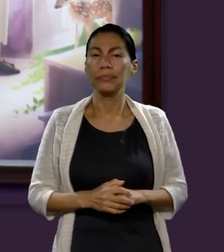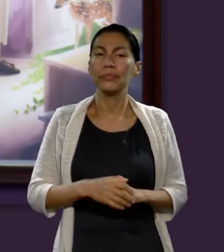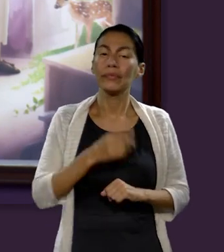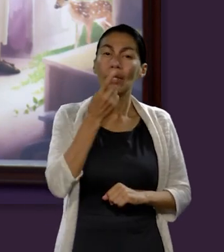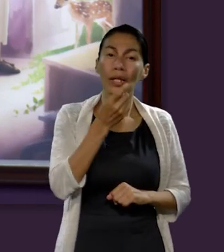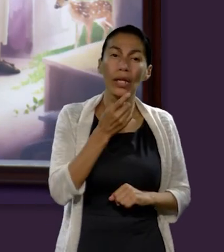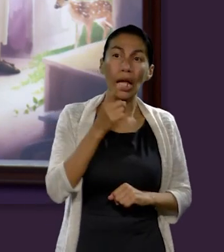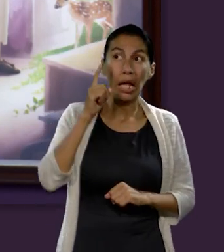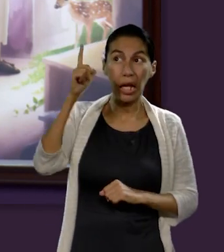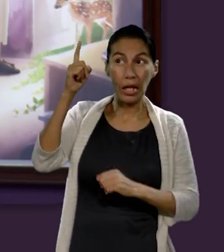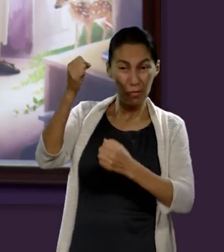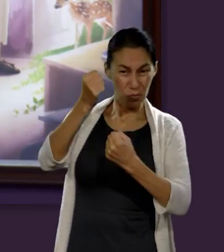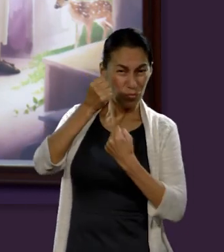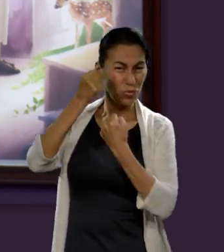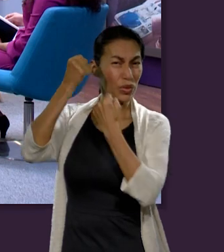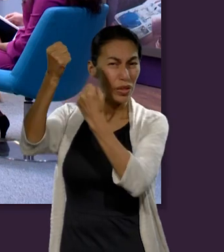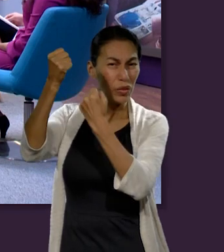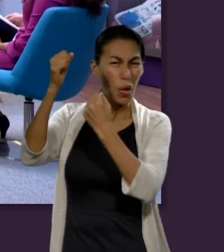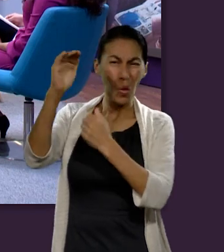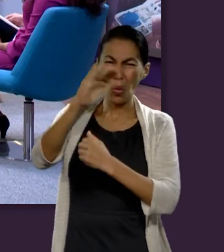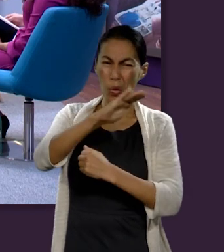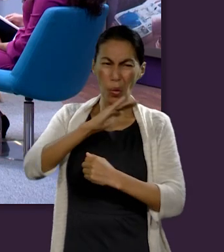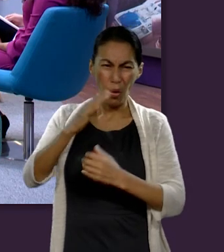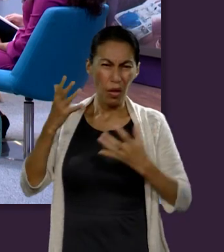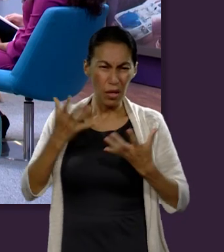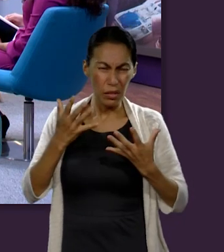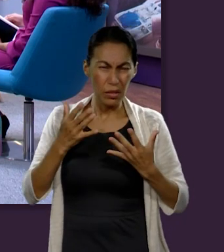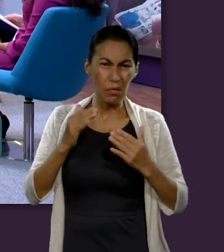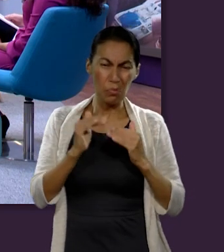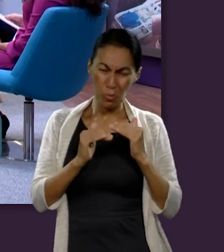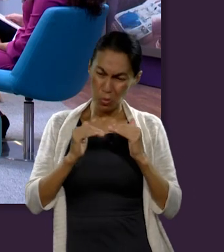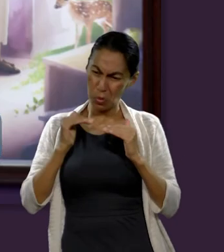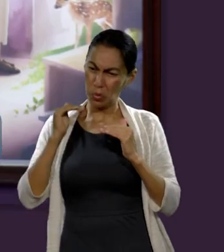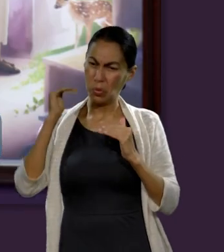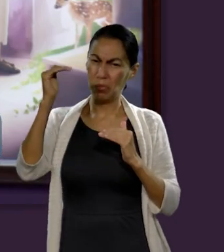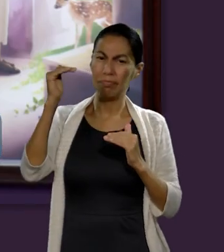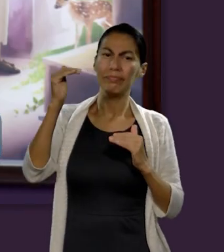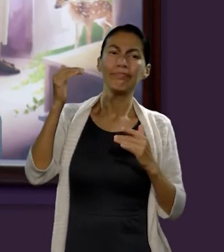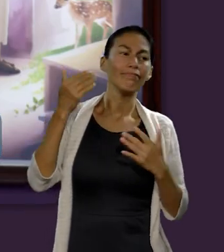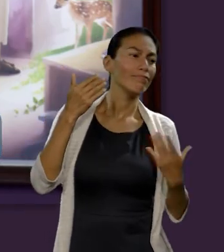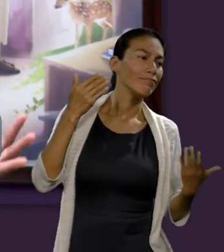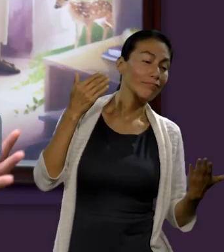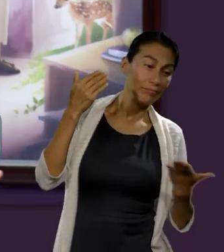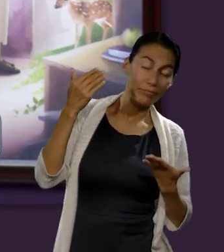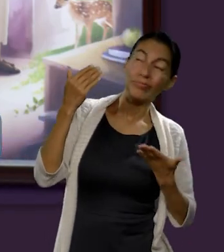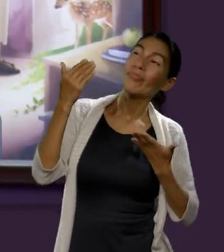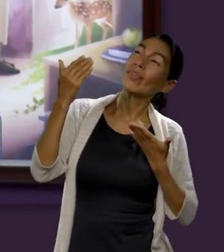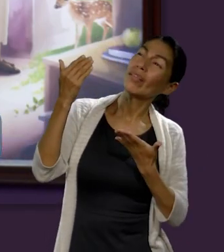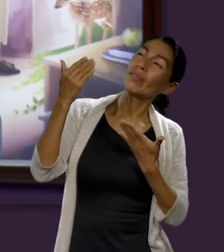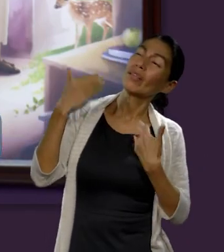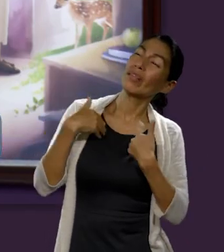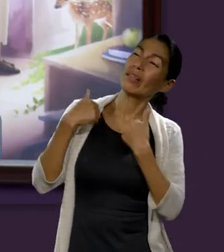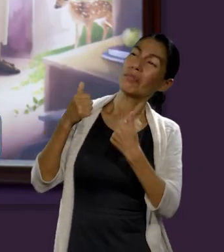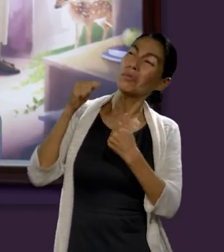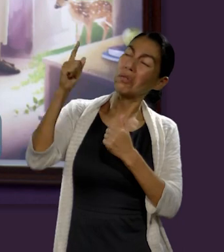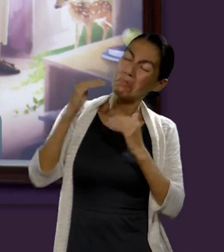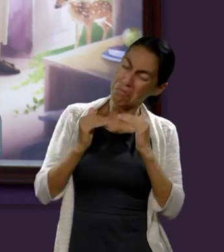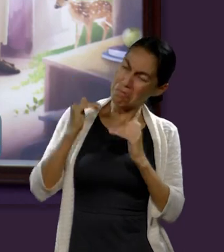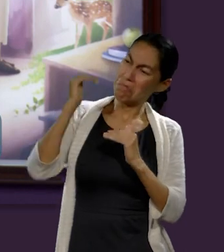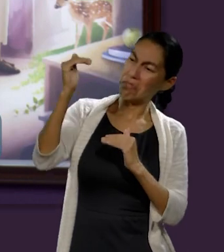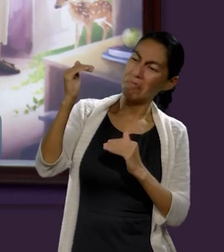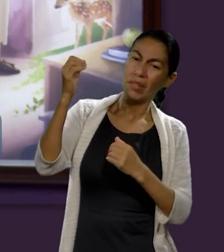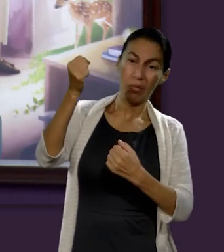leerlo para ustedes, dice y aquel que es poderoso para hacer todas las cosas mucho más abundante de lo que pedimos,